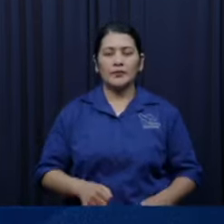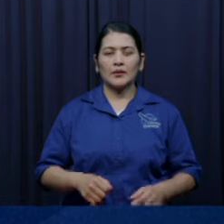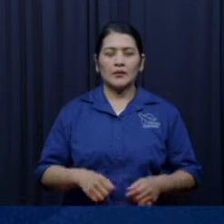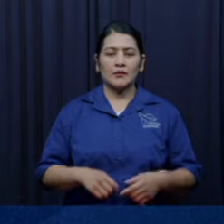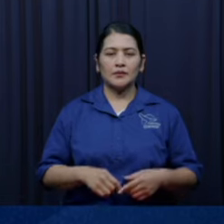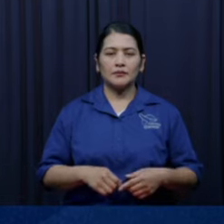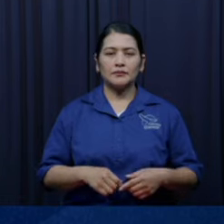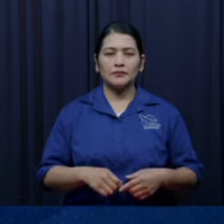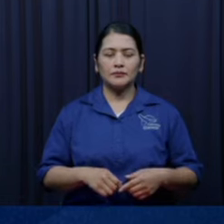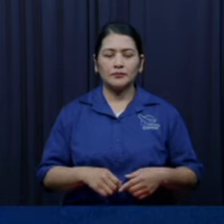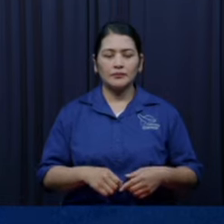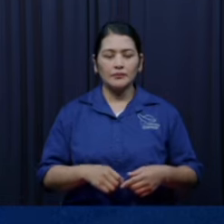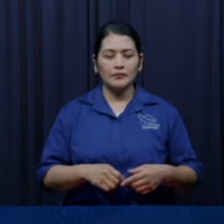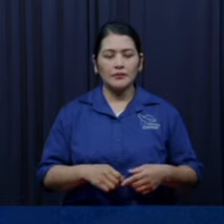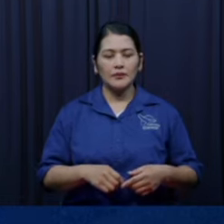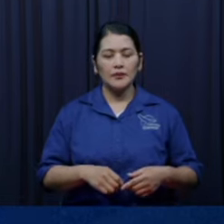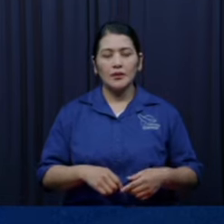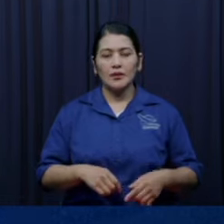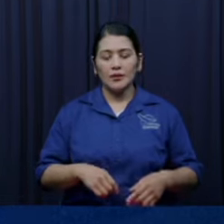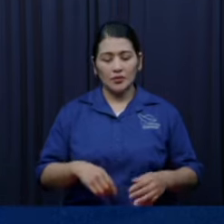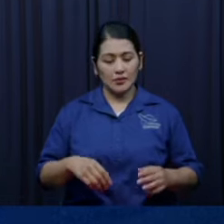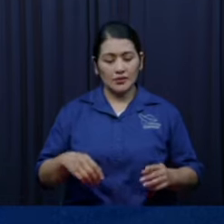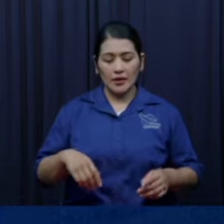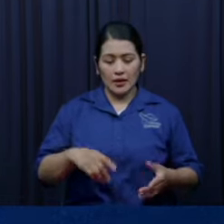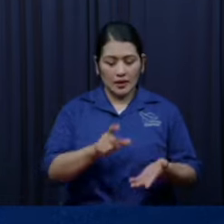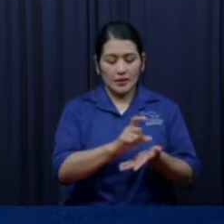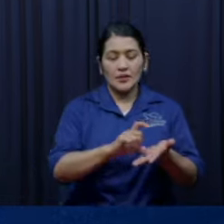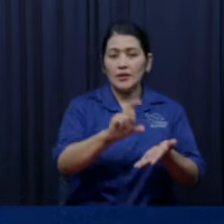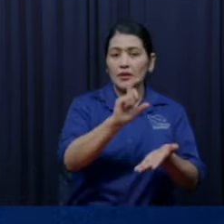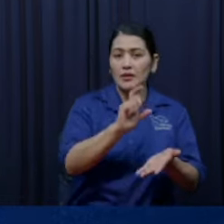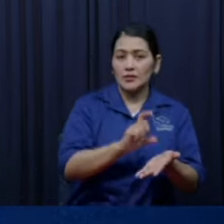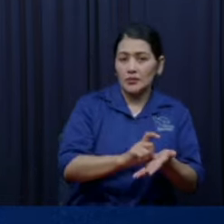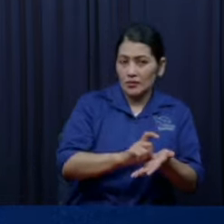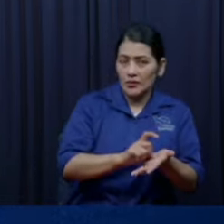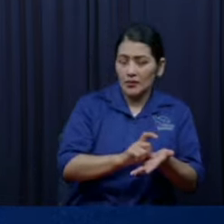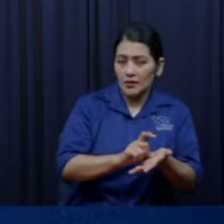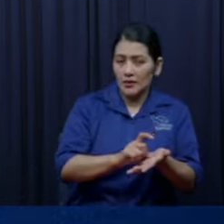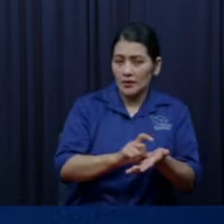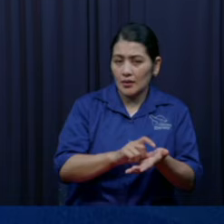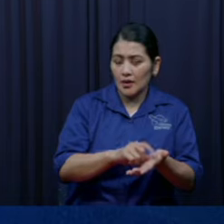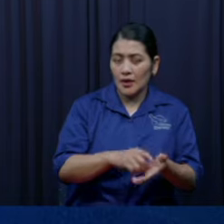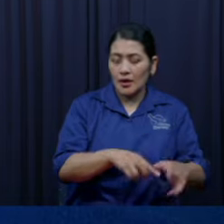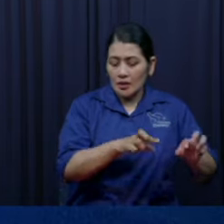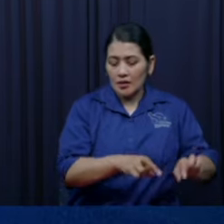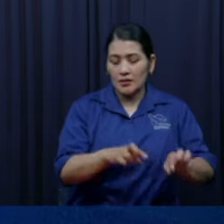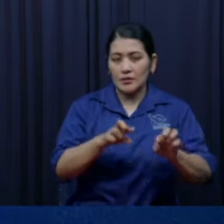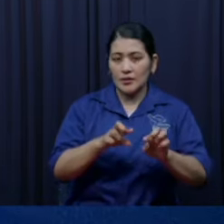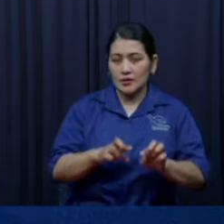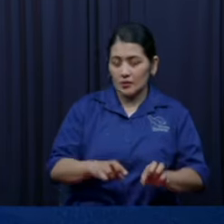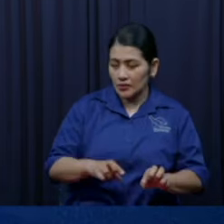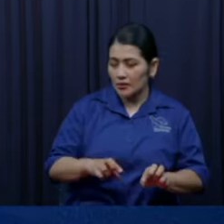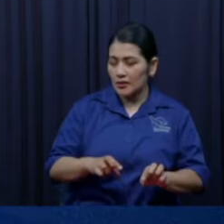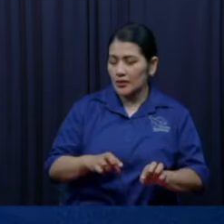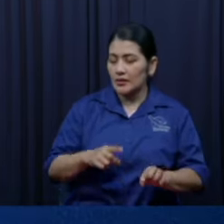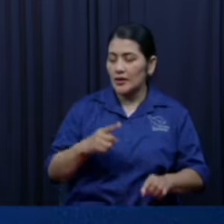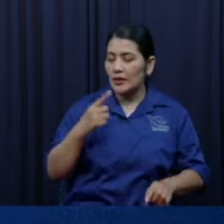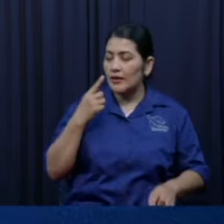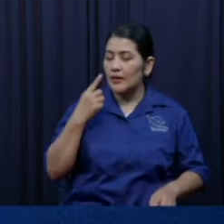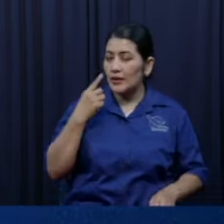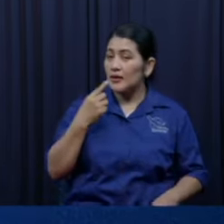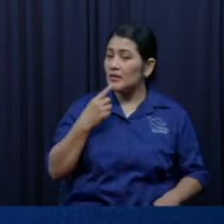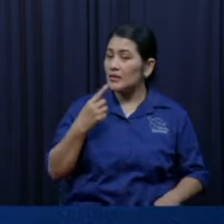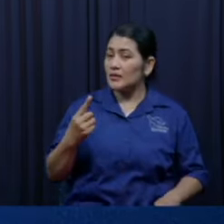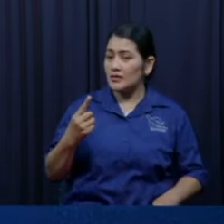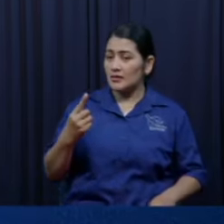tierra y estos dijeron a David no entrarás aquí aún los ciegos y los cojos te rechazarán esto parecería